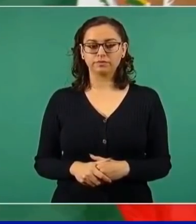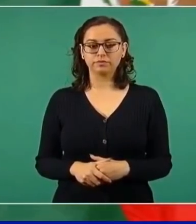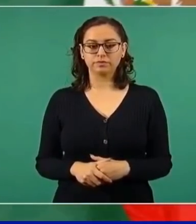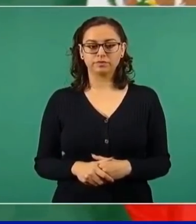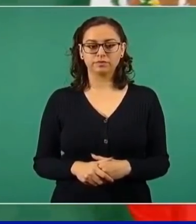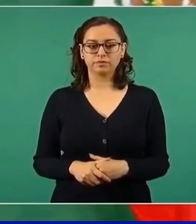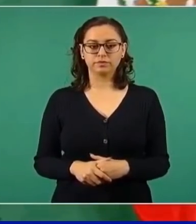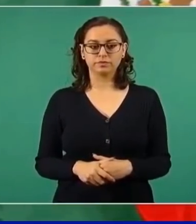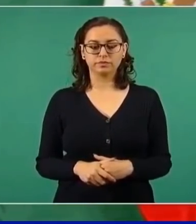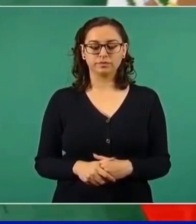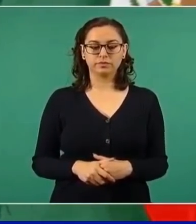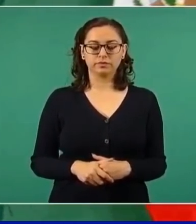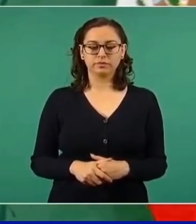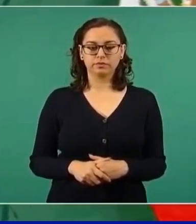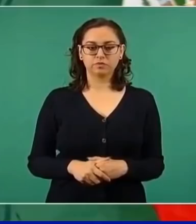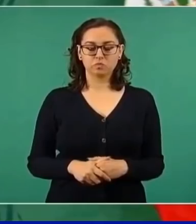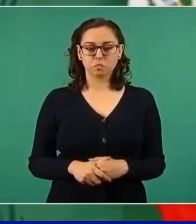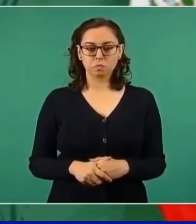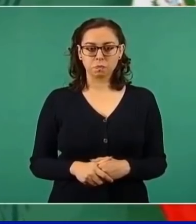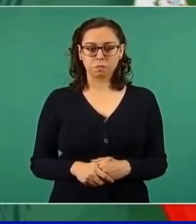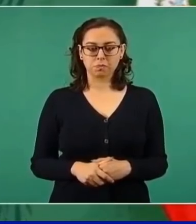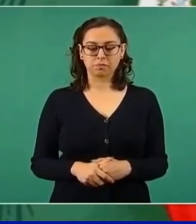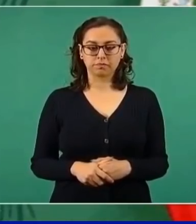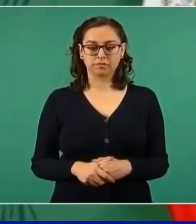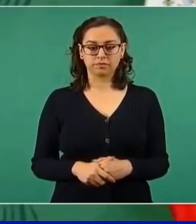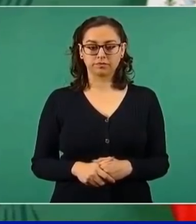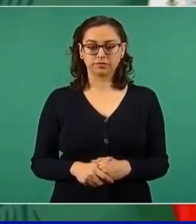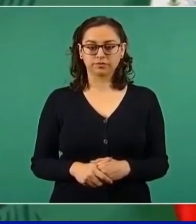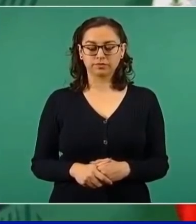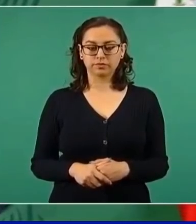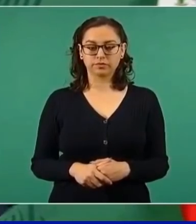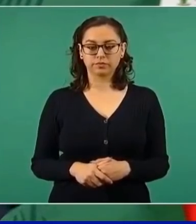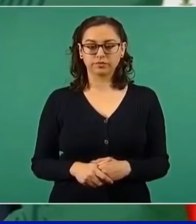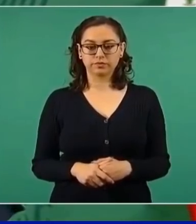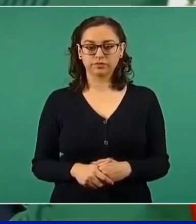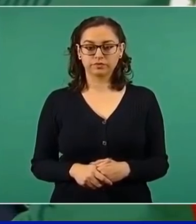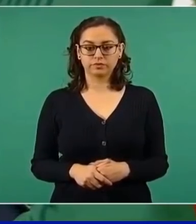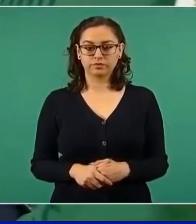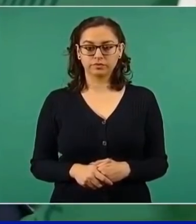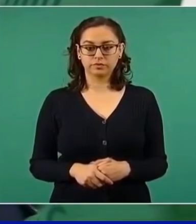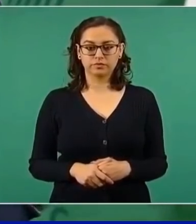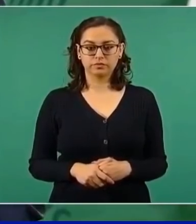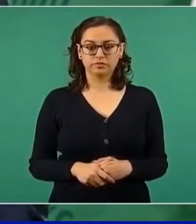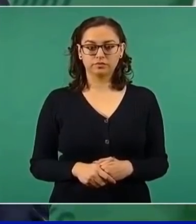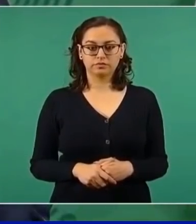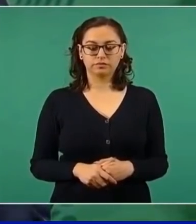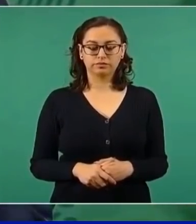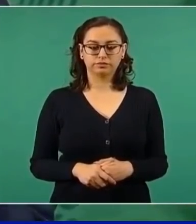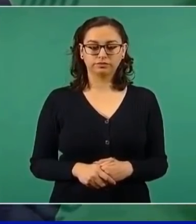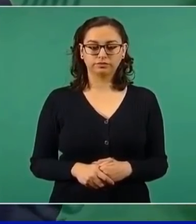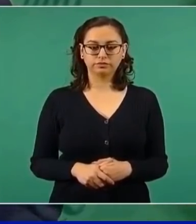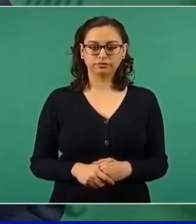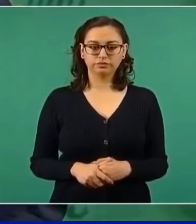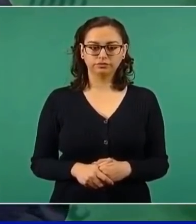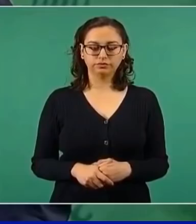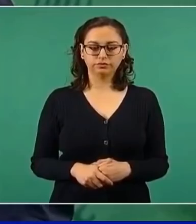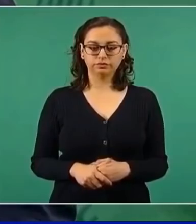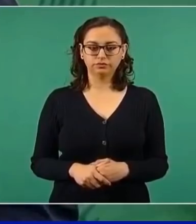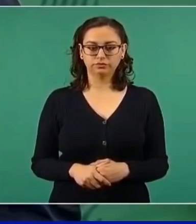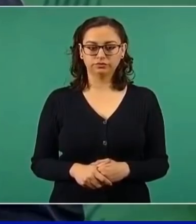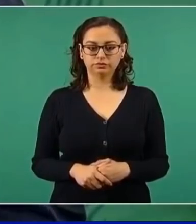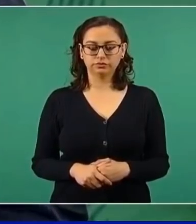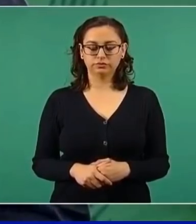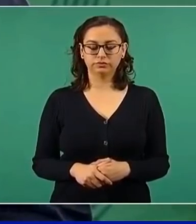estábamos por